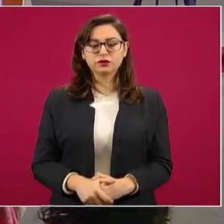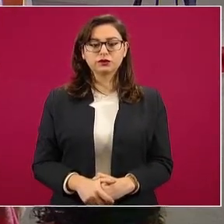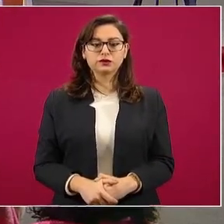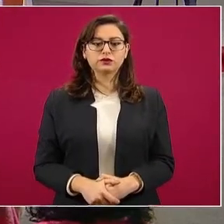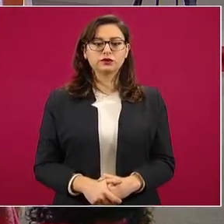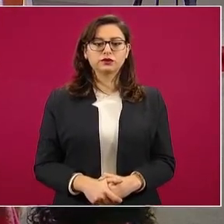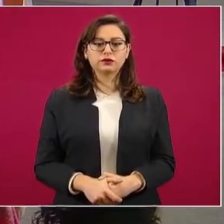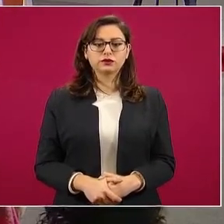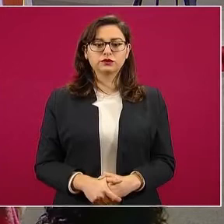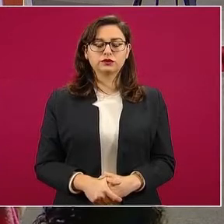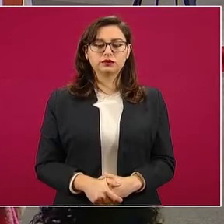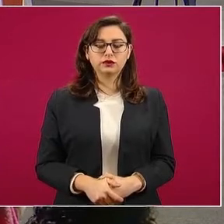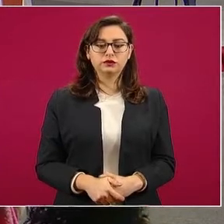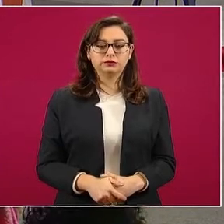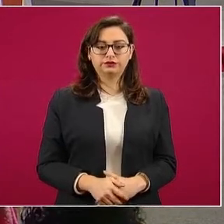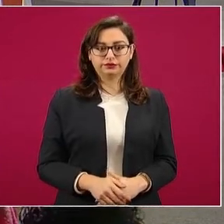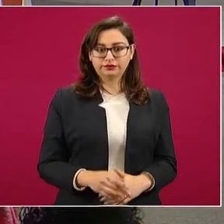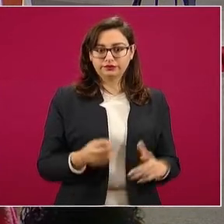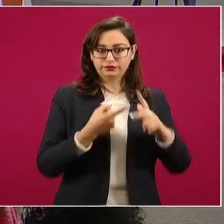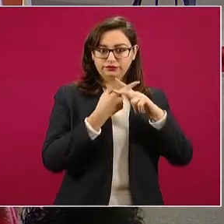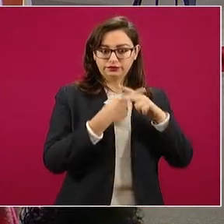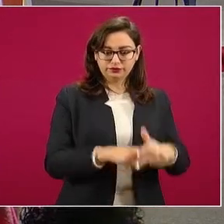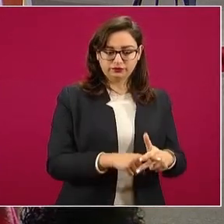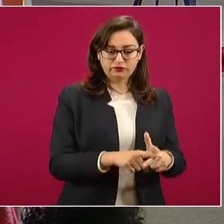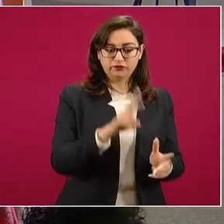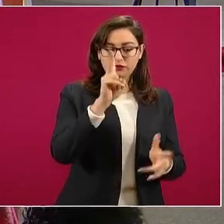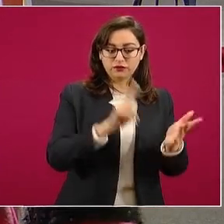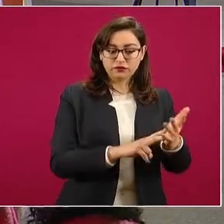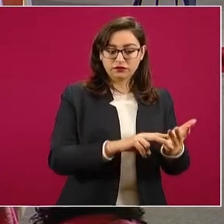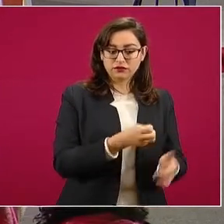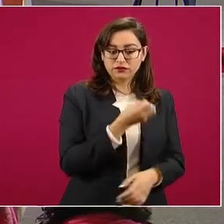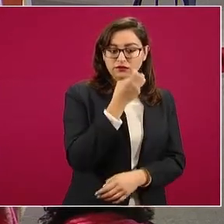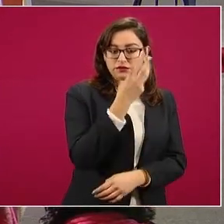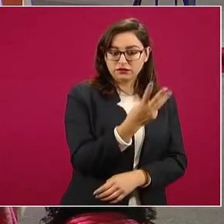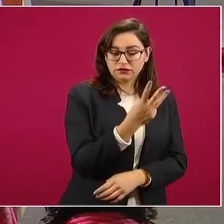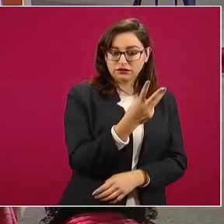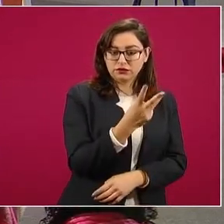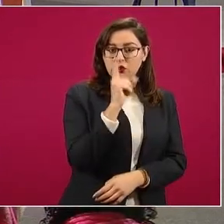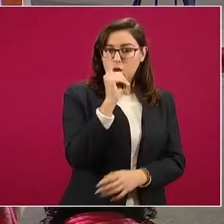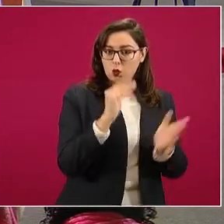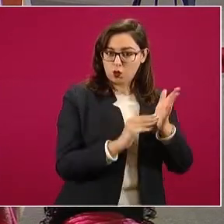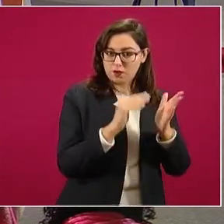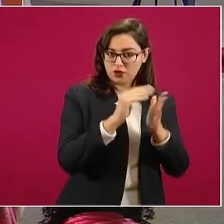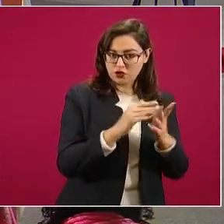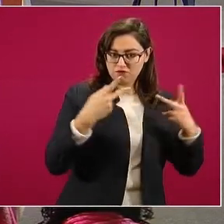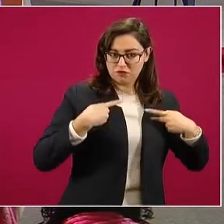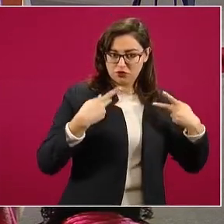Del 2003, de un millón de trabajadores subcontratados